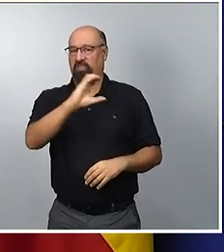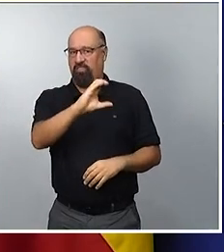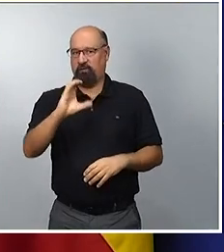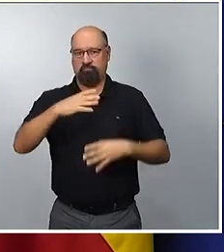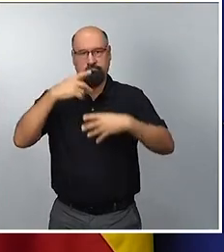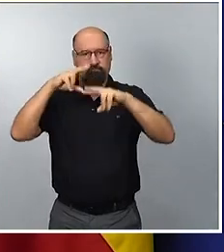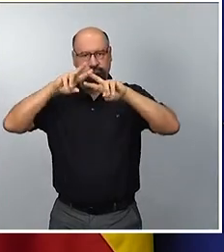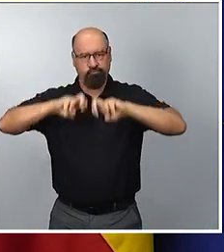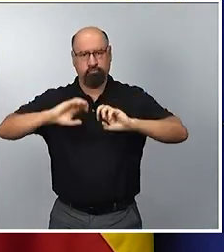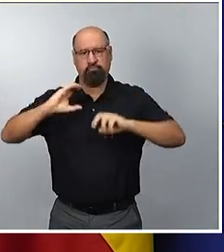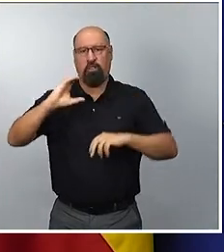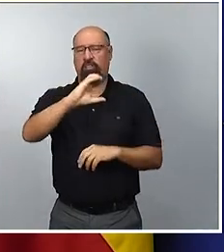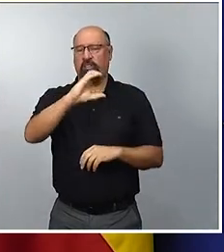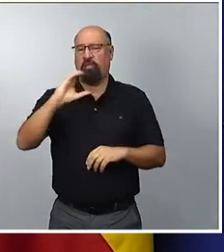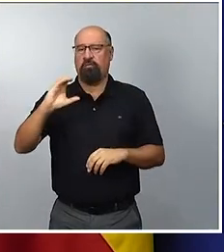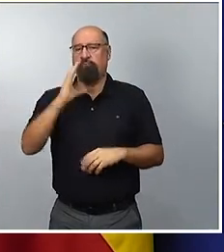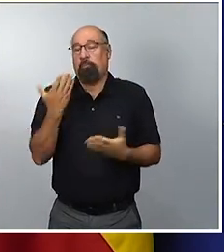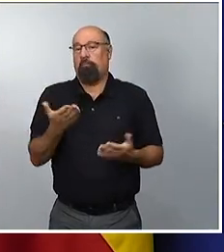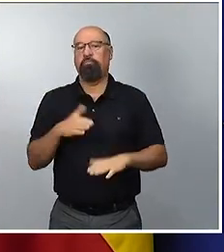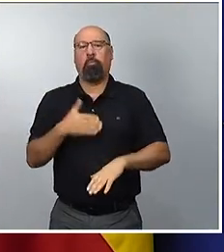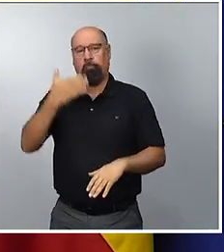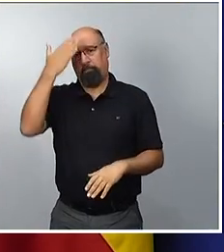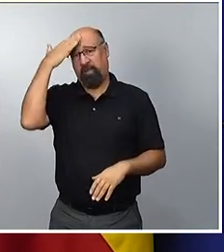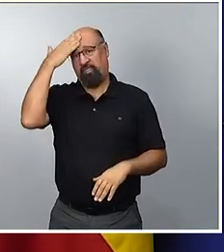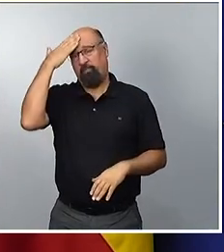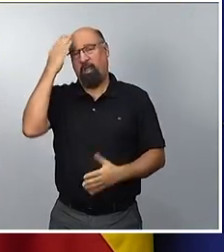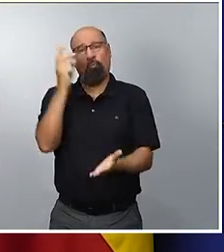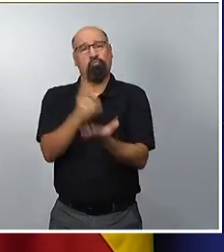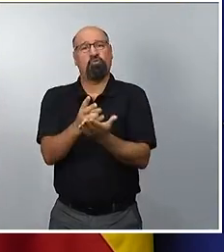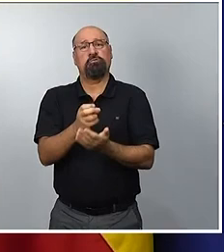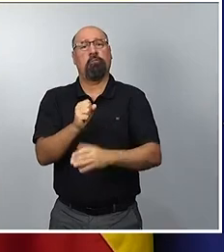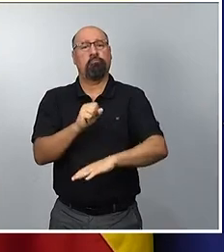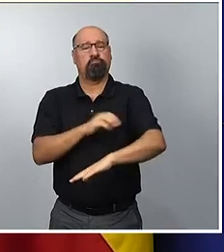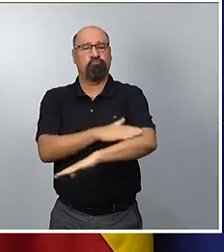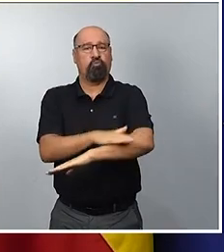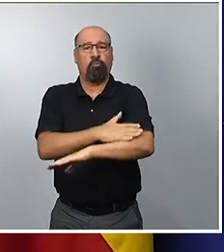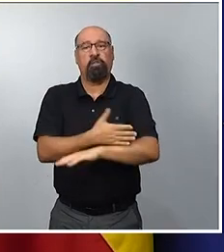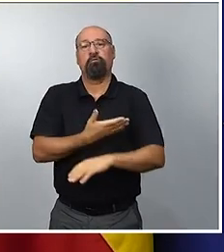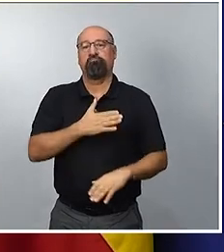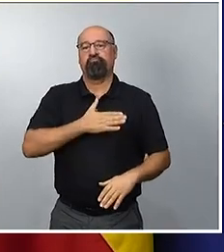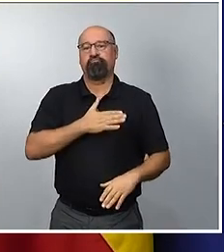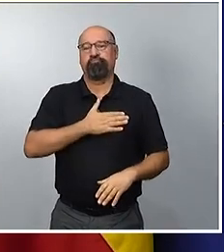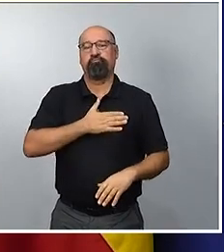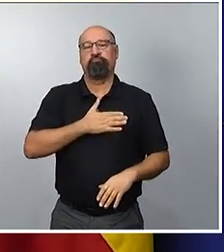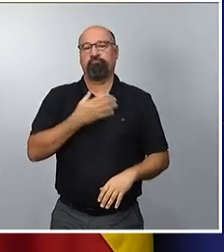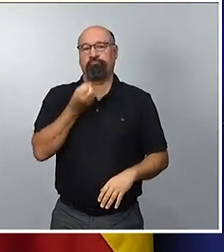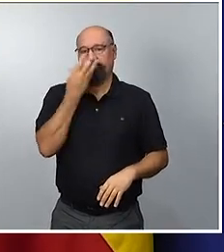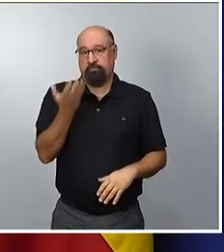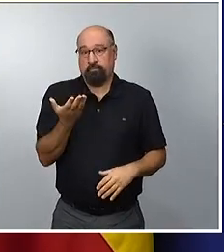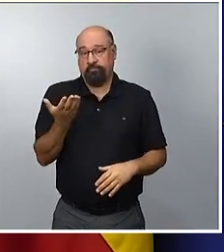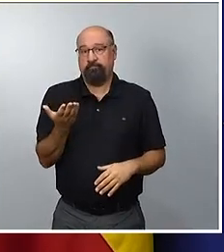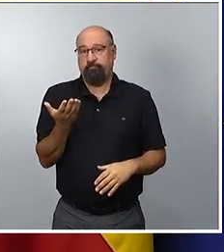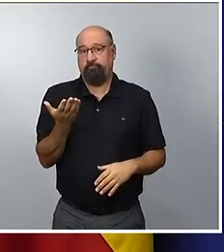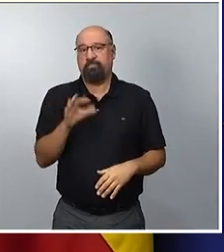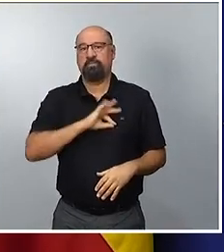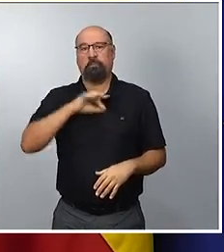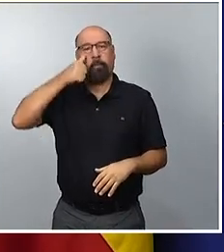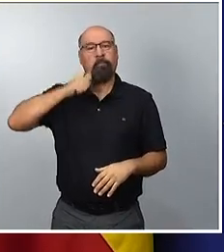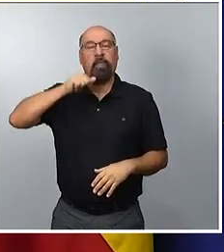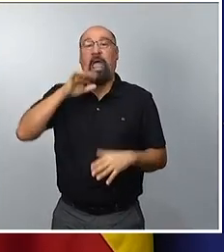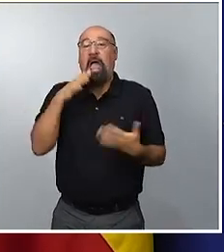las principales apuestas del Gobierno de Pedro Sánchez, una apuesta clara por la industria. Concretamente, lo que hemos